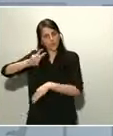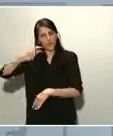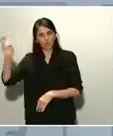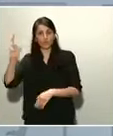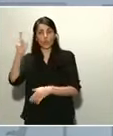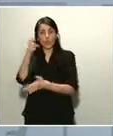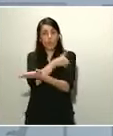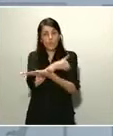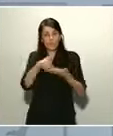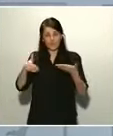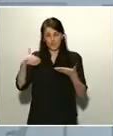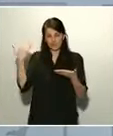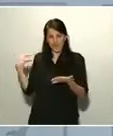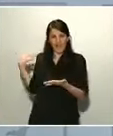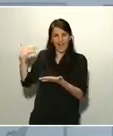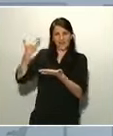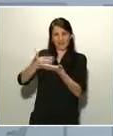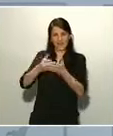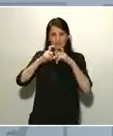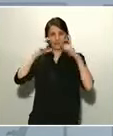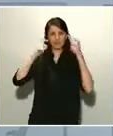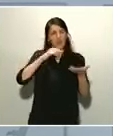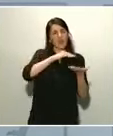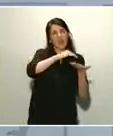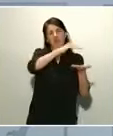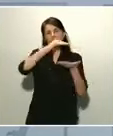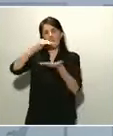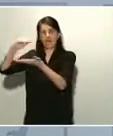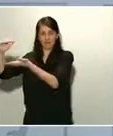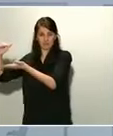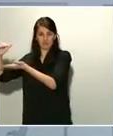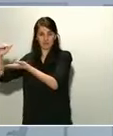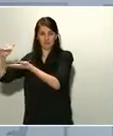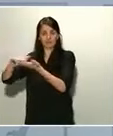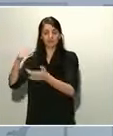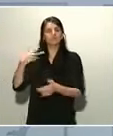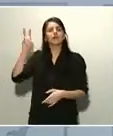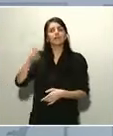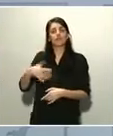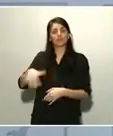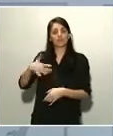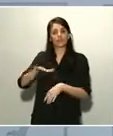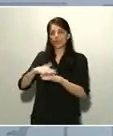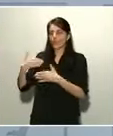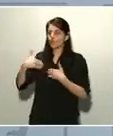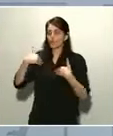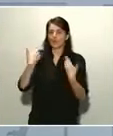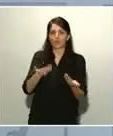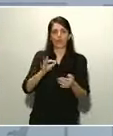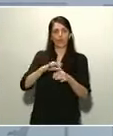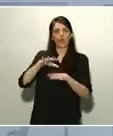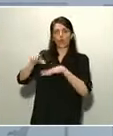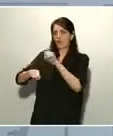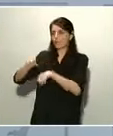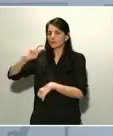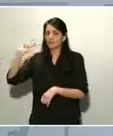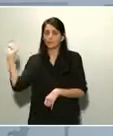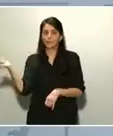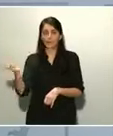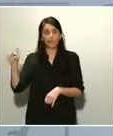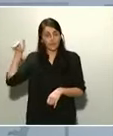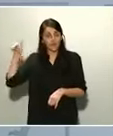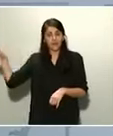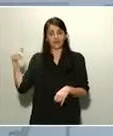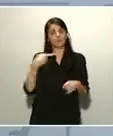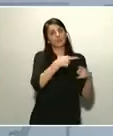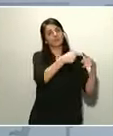de este producto sanitario procedente de compras y de distintas donaciones que se ha distribuido y garantizado en base a los principios